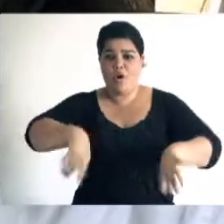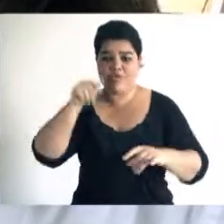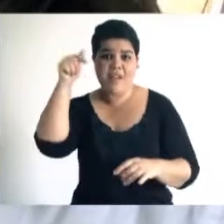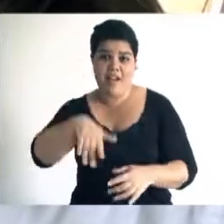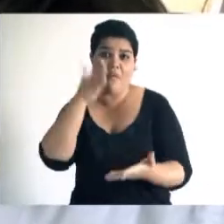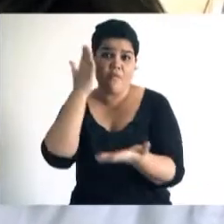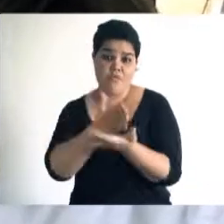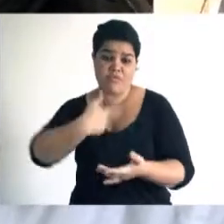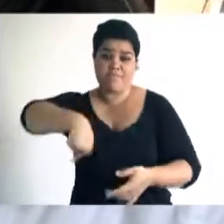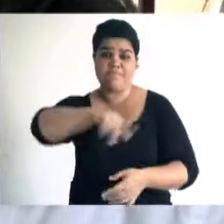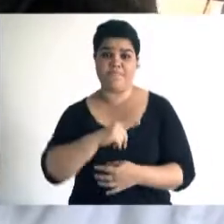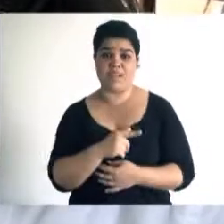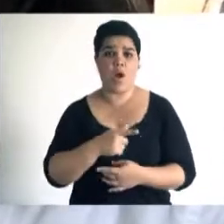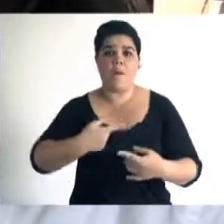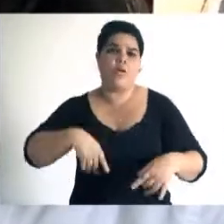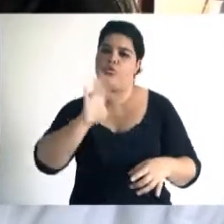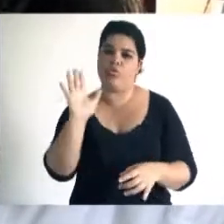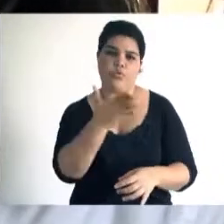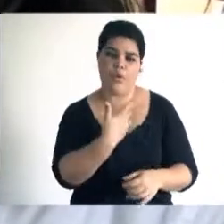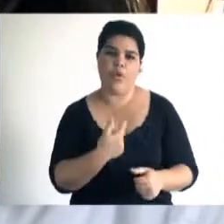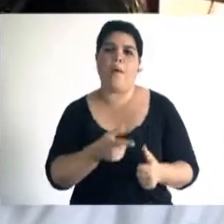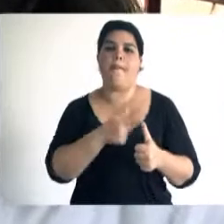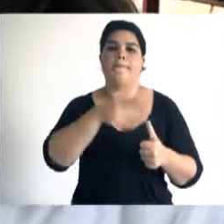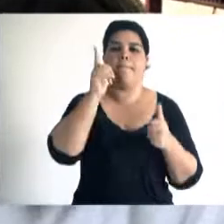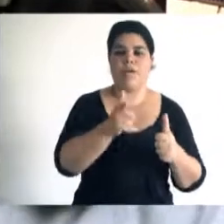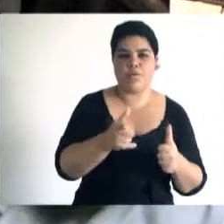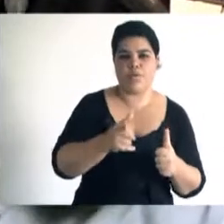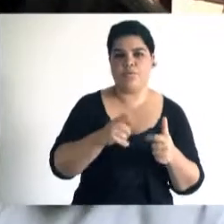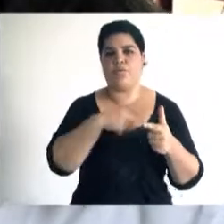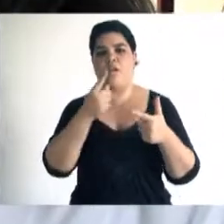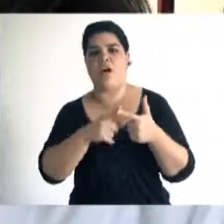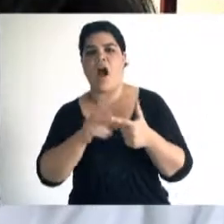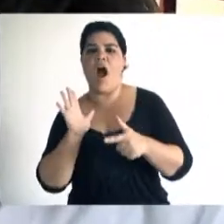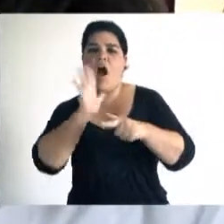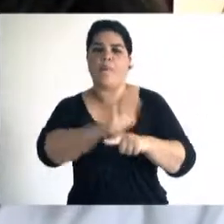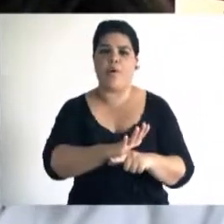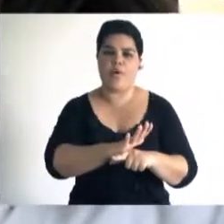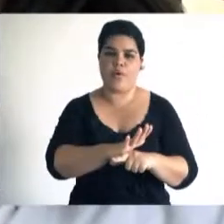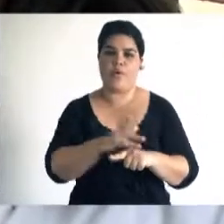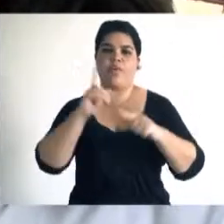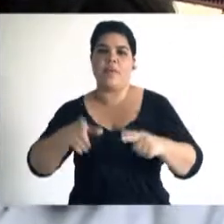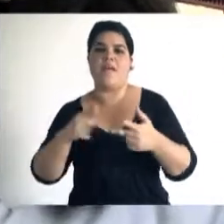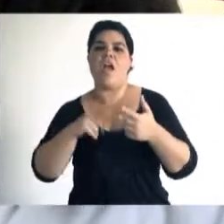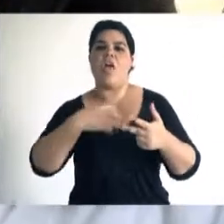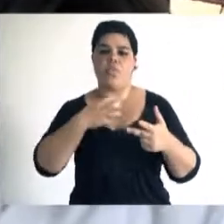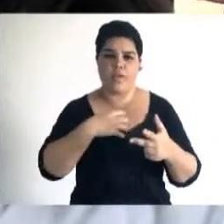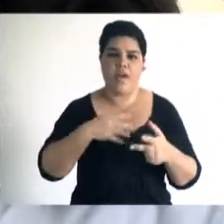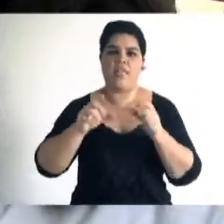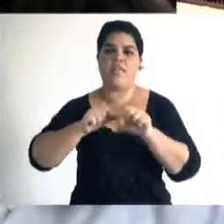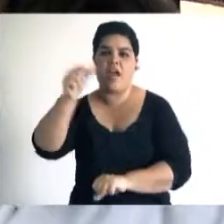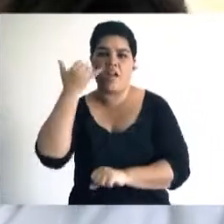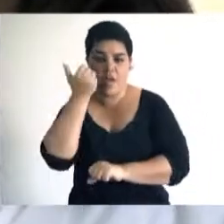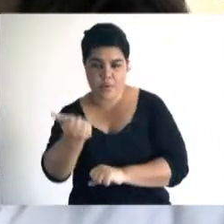facultad todos los miembros de la comunidad, me estoy refiriendo a personal docente, personal de apoyo académico, estudiantes,